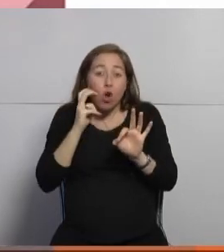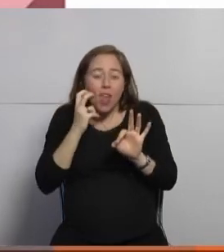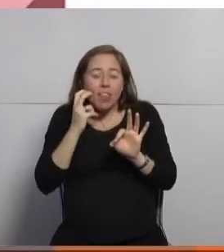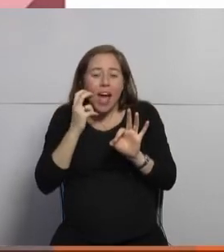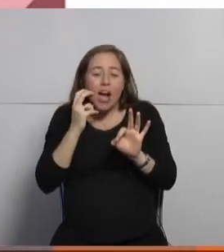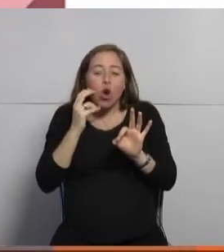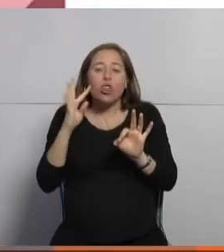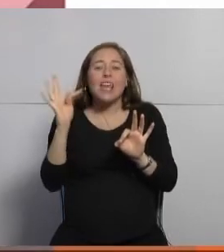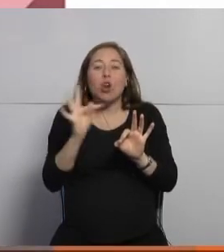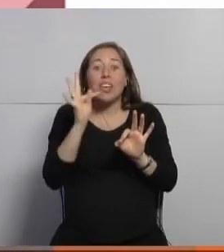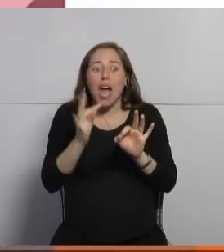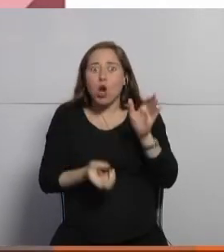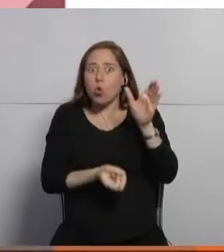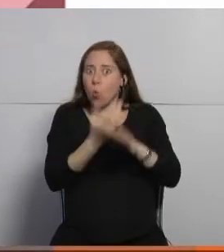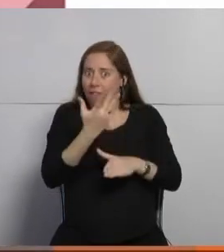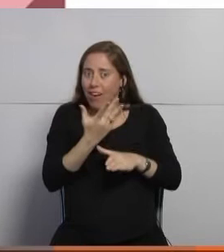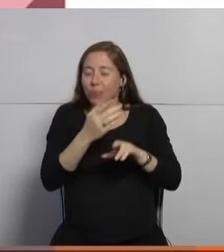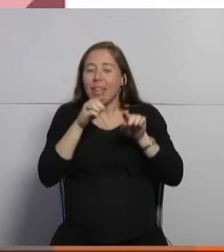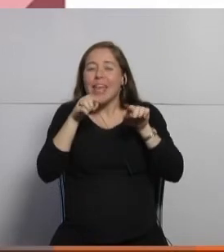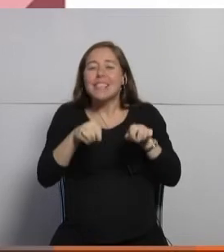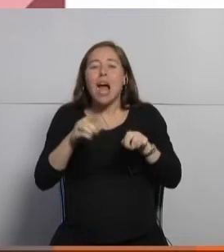tecnológicamente avanzado como es la luz LED